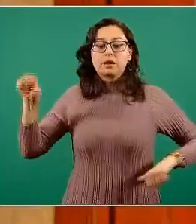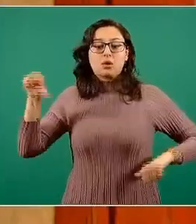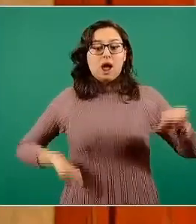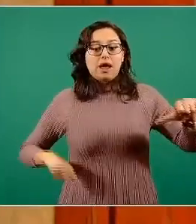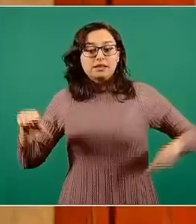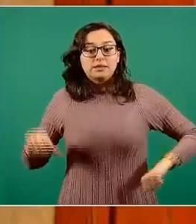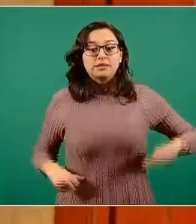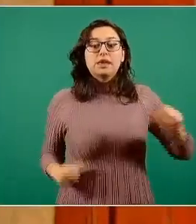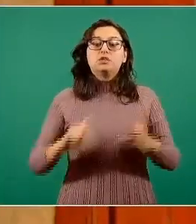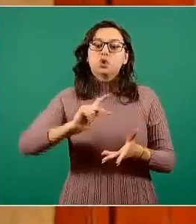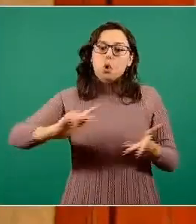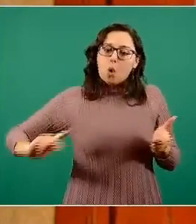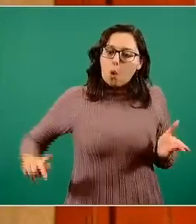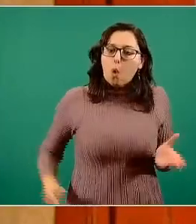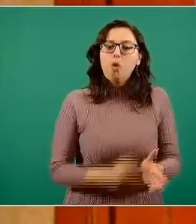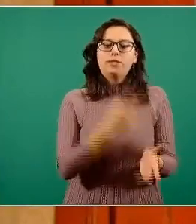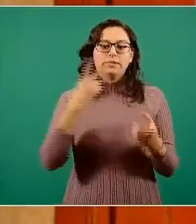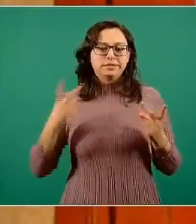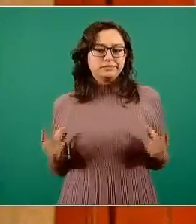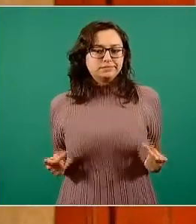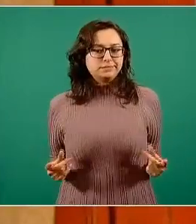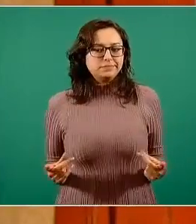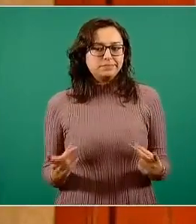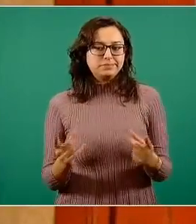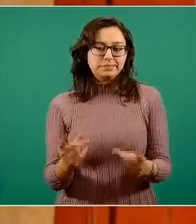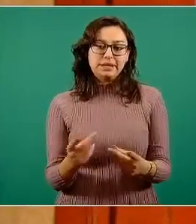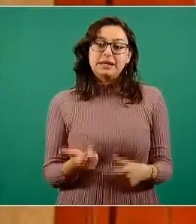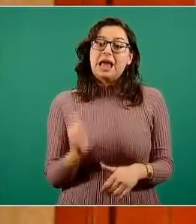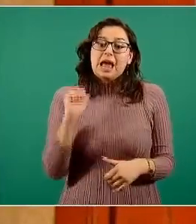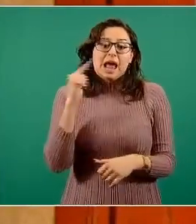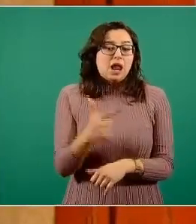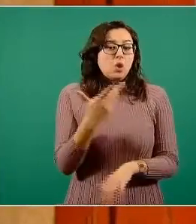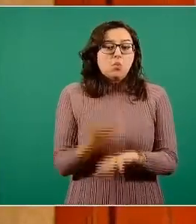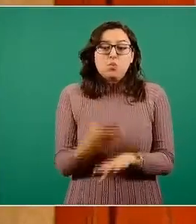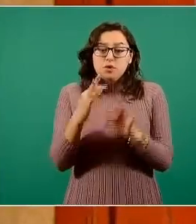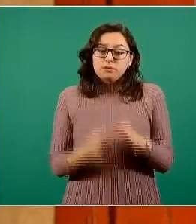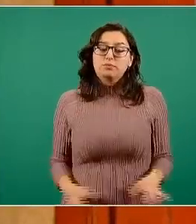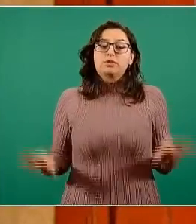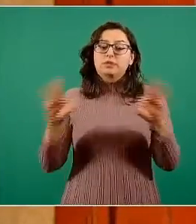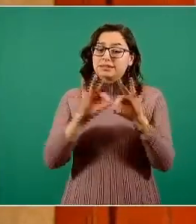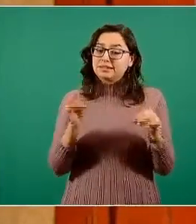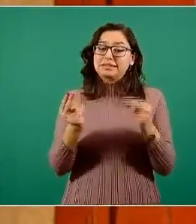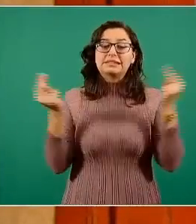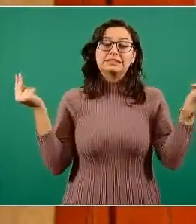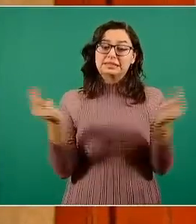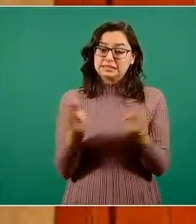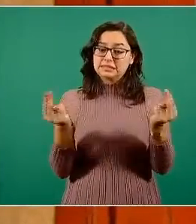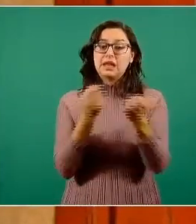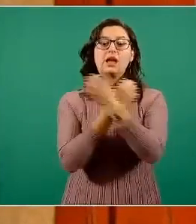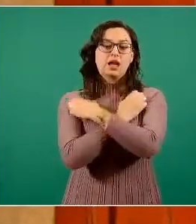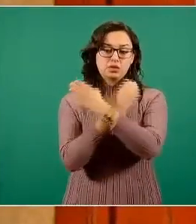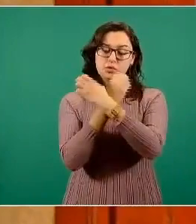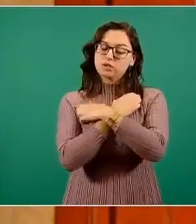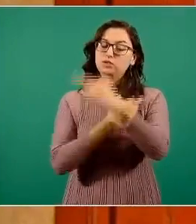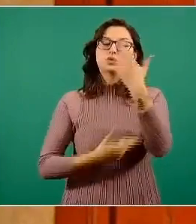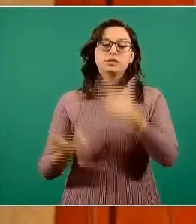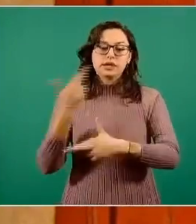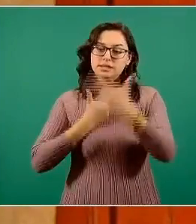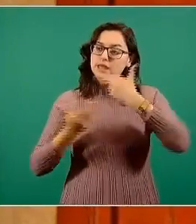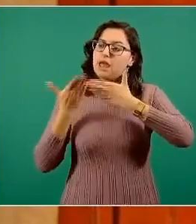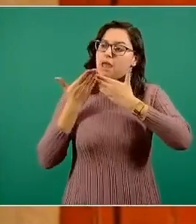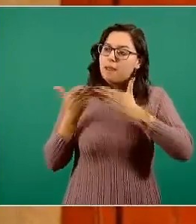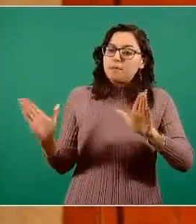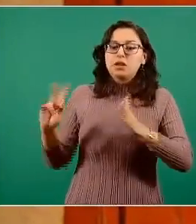necesidades de la sociedad y una muy importante es la recuperación de la educación, de educación pública.